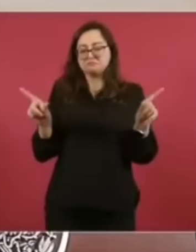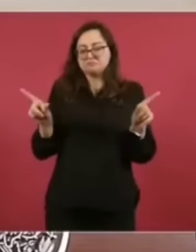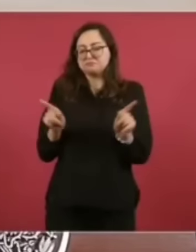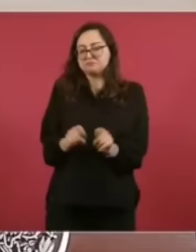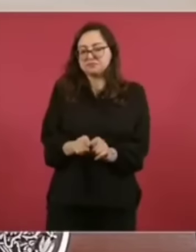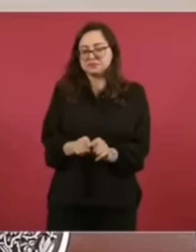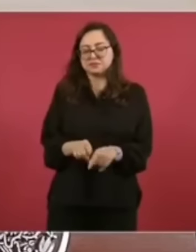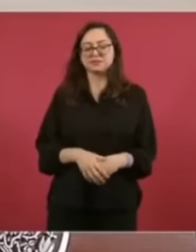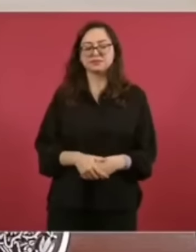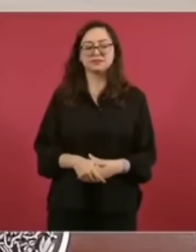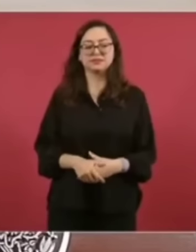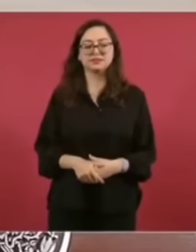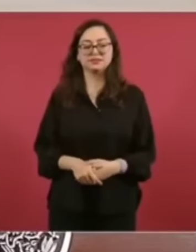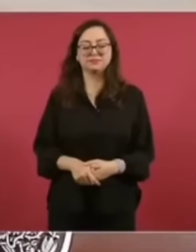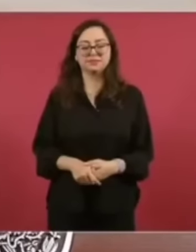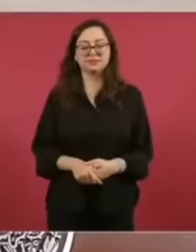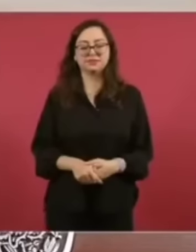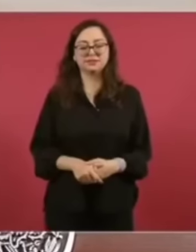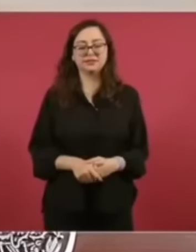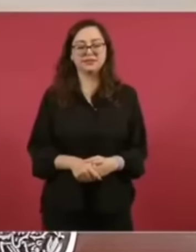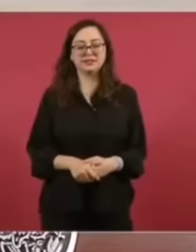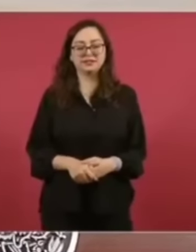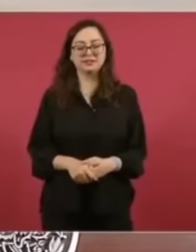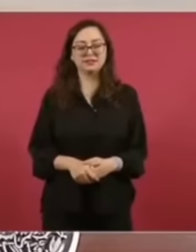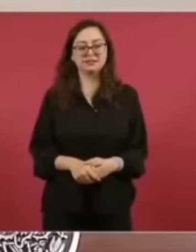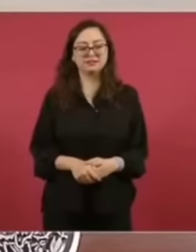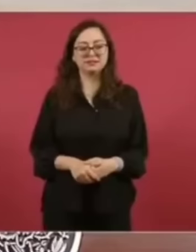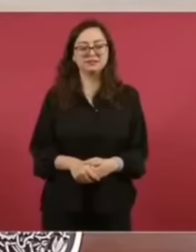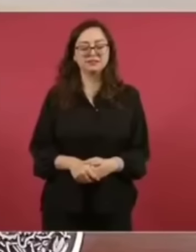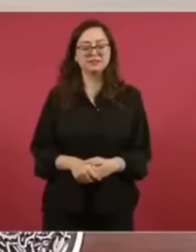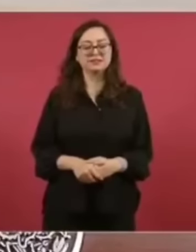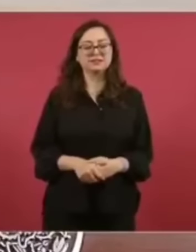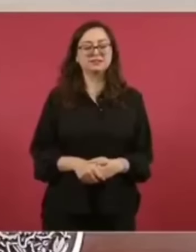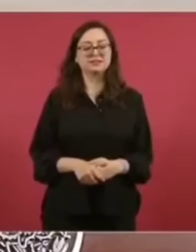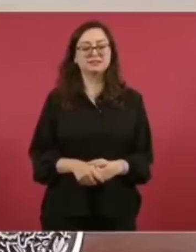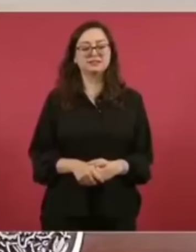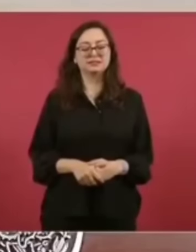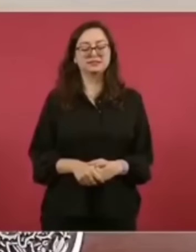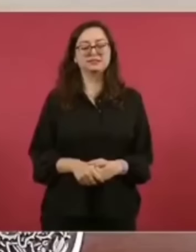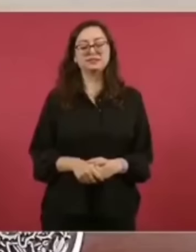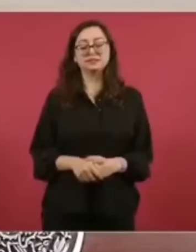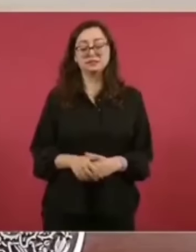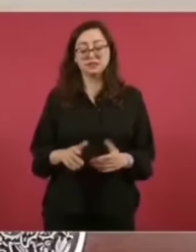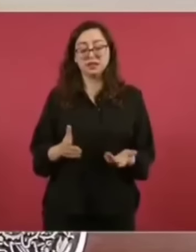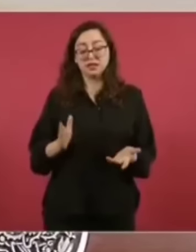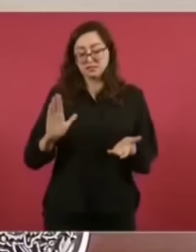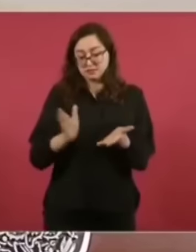un poquito más, son 20 capítulos,